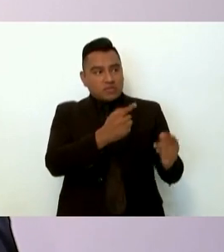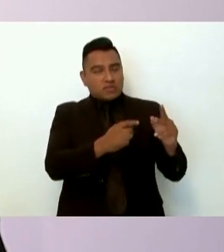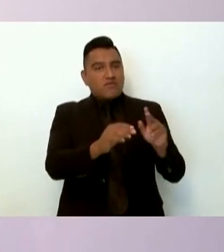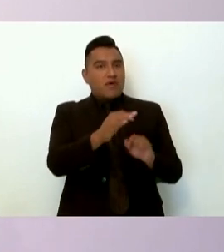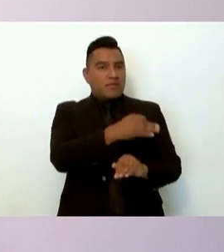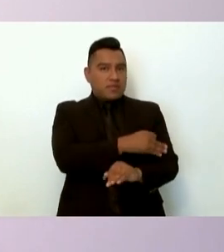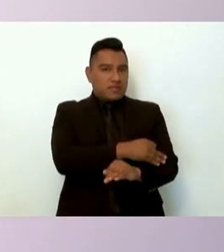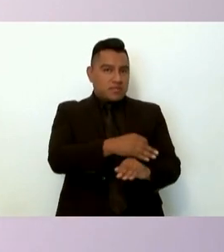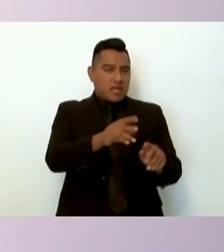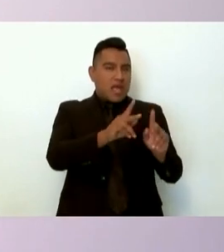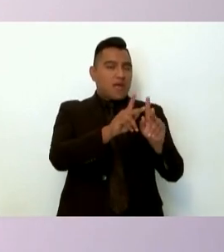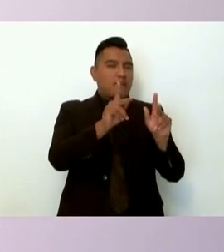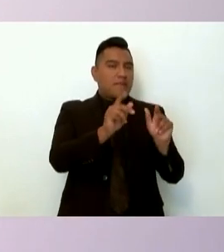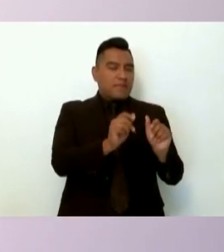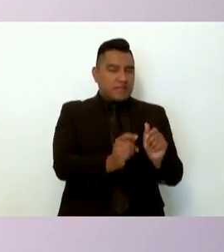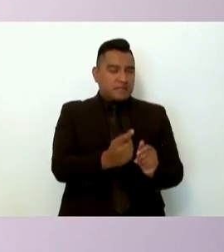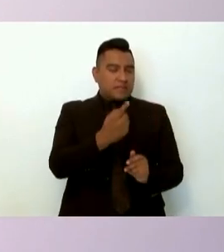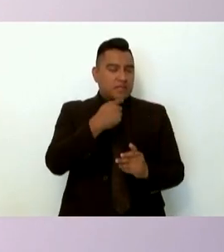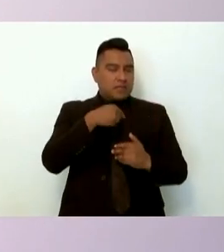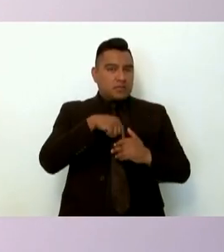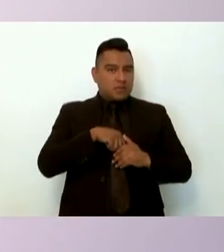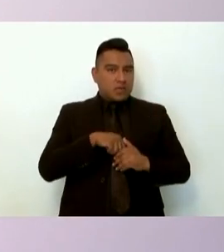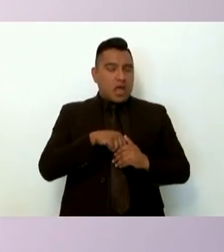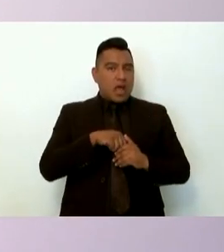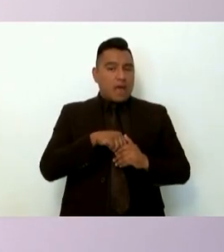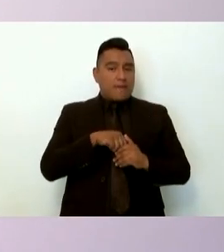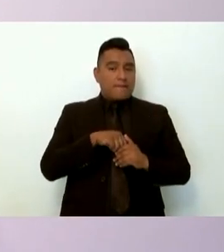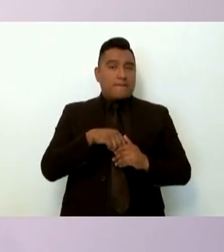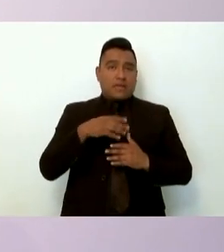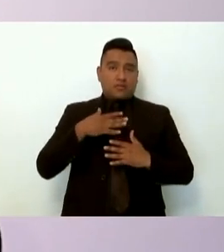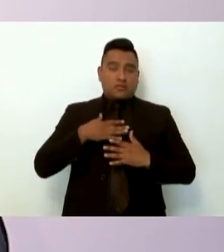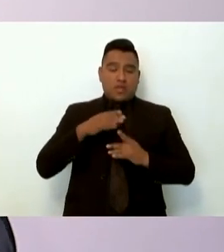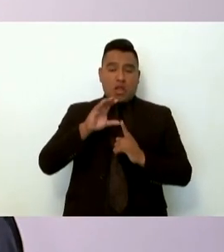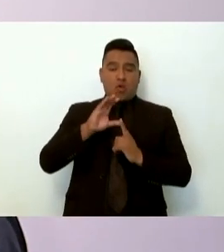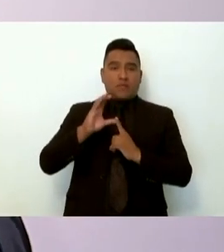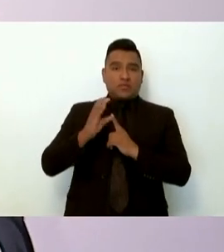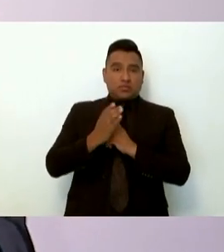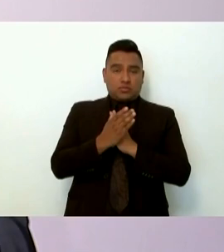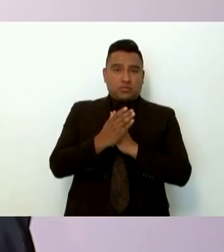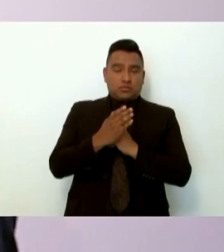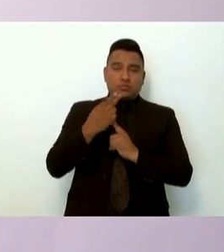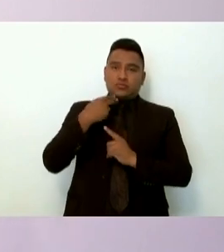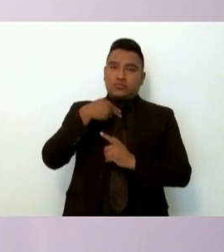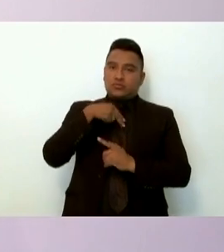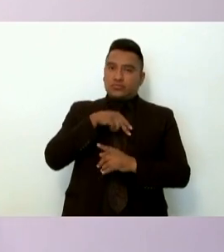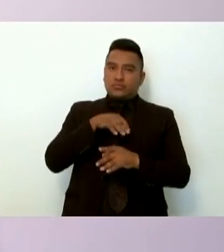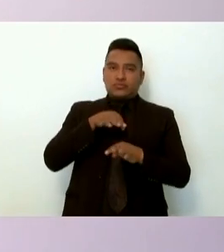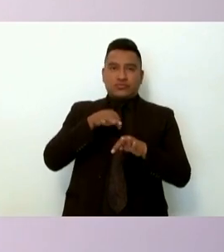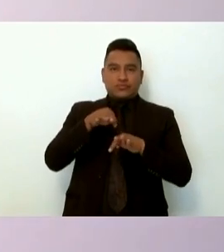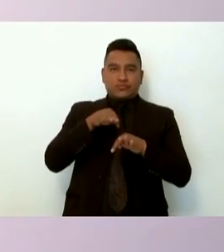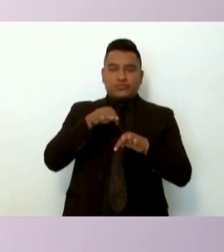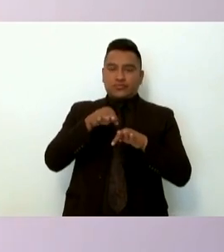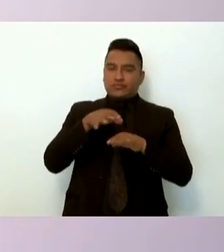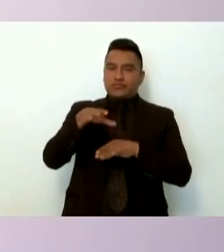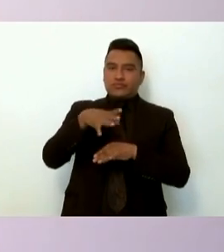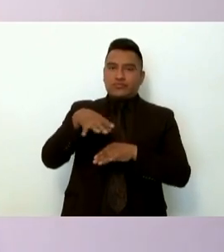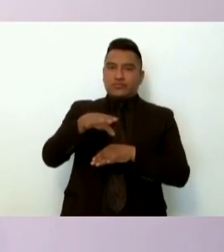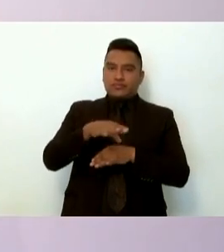lo cierto es es la prioridad de esta comisión continuar con las labores de la búsqueda